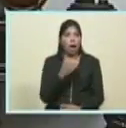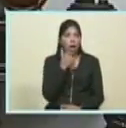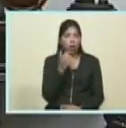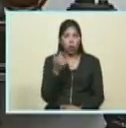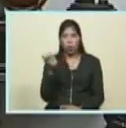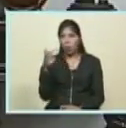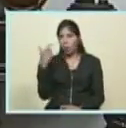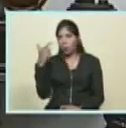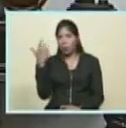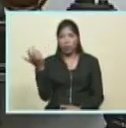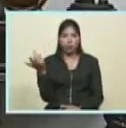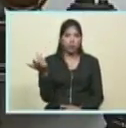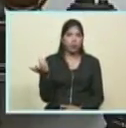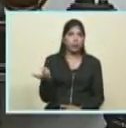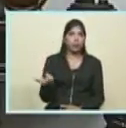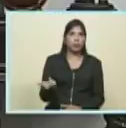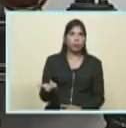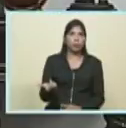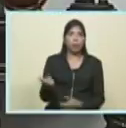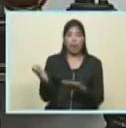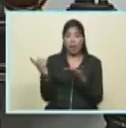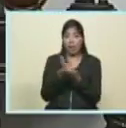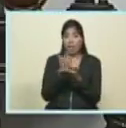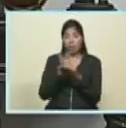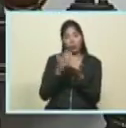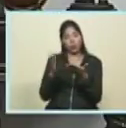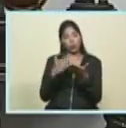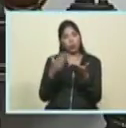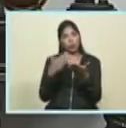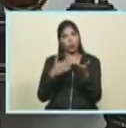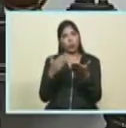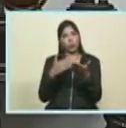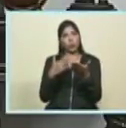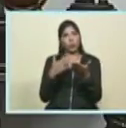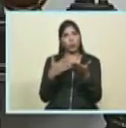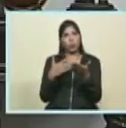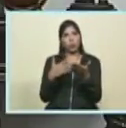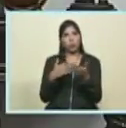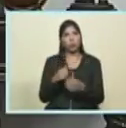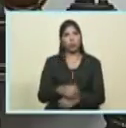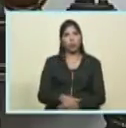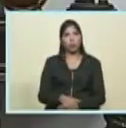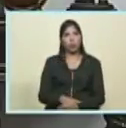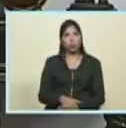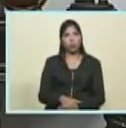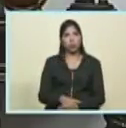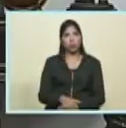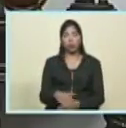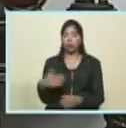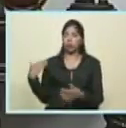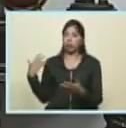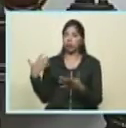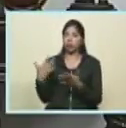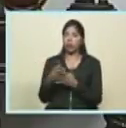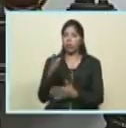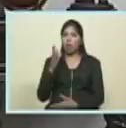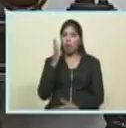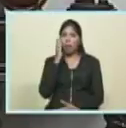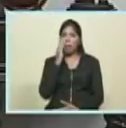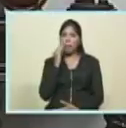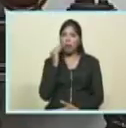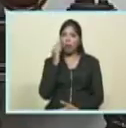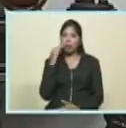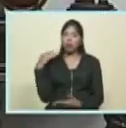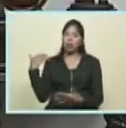en los anales de los libros que en el último tiempo se han hecho a partir de la experiencia de la revolución